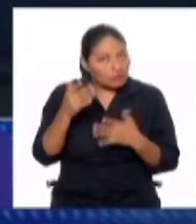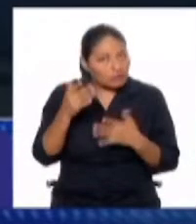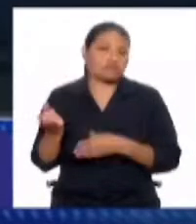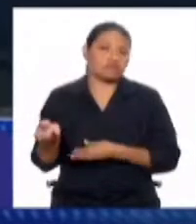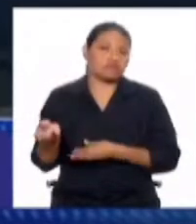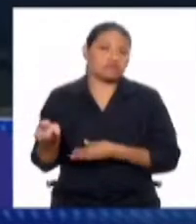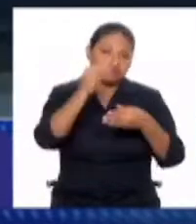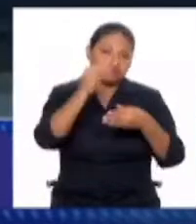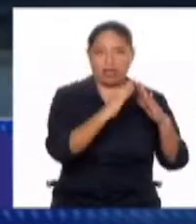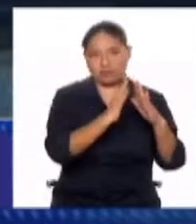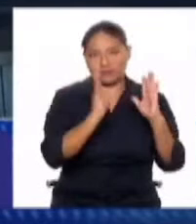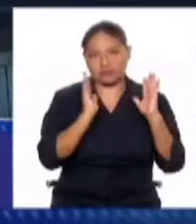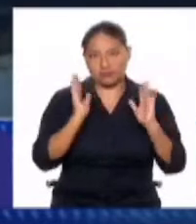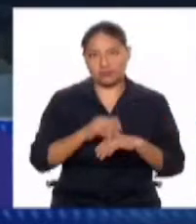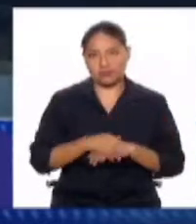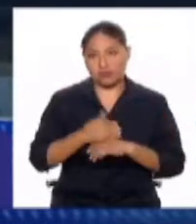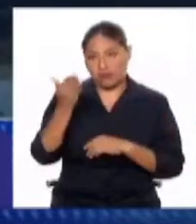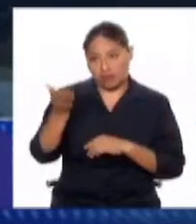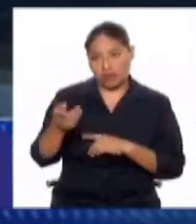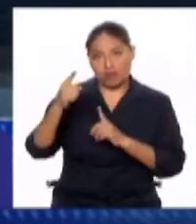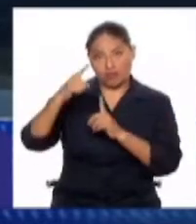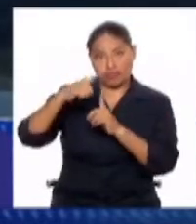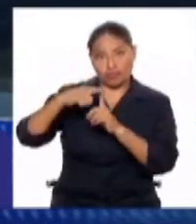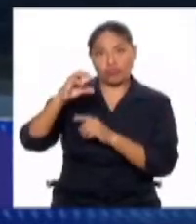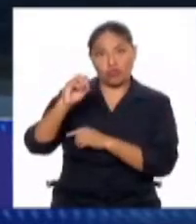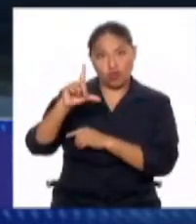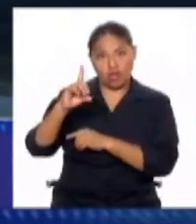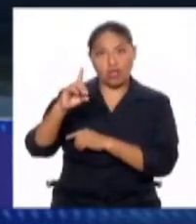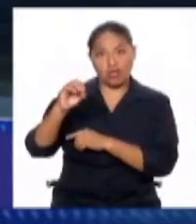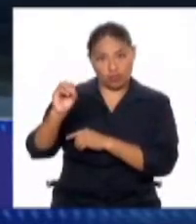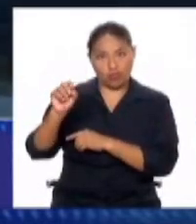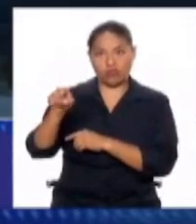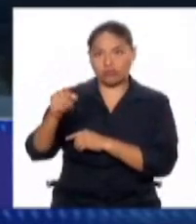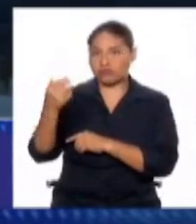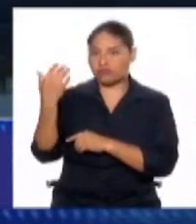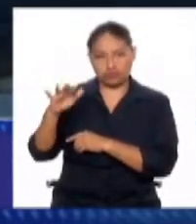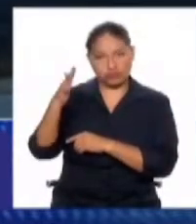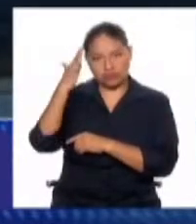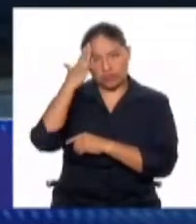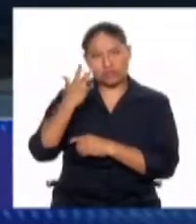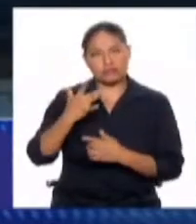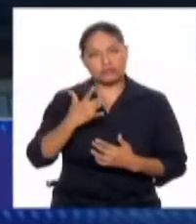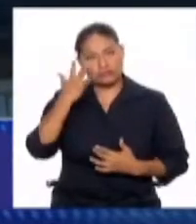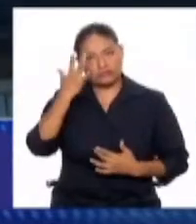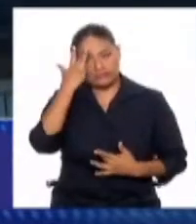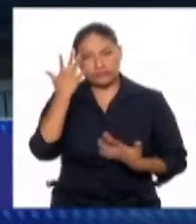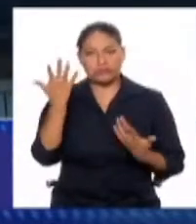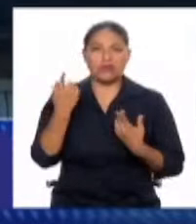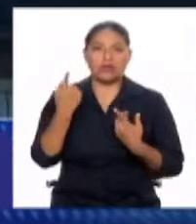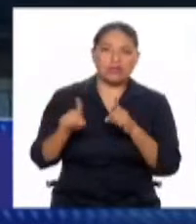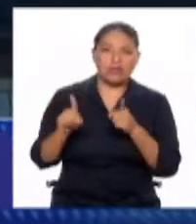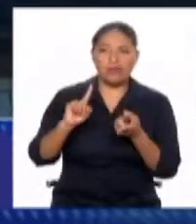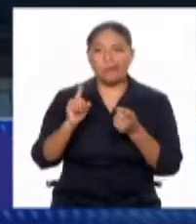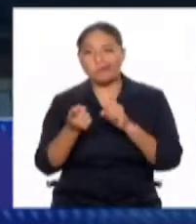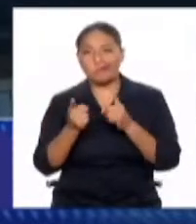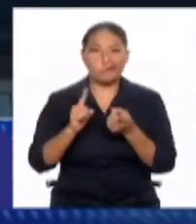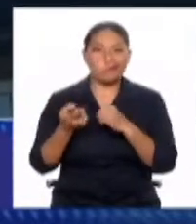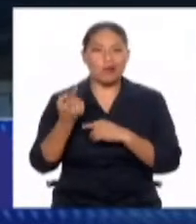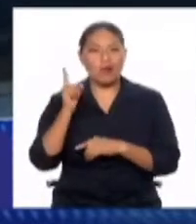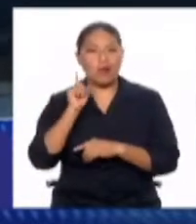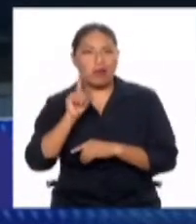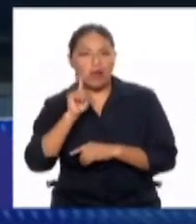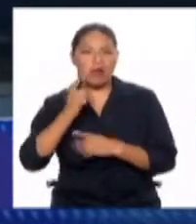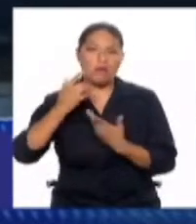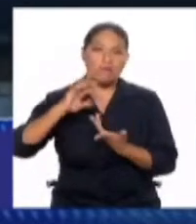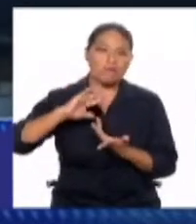hay que ser sinceros. Entonces, el expresidente Toledo siempre ha manifestado una serie de versiones, pero que después, con